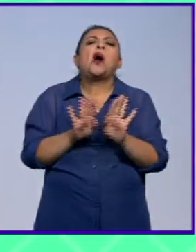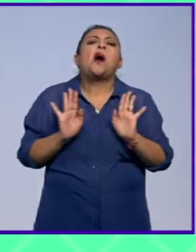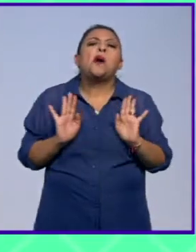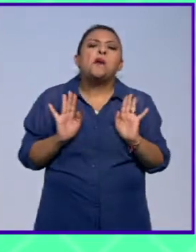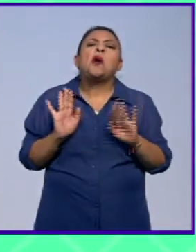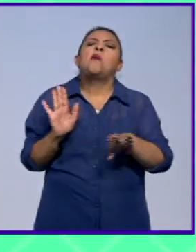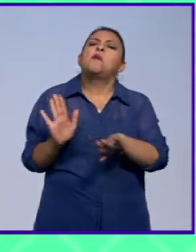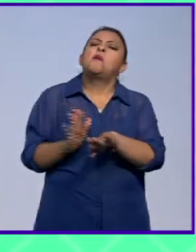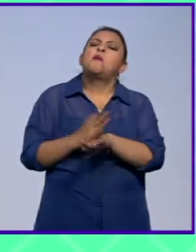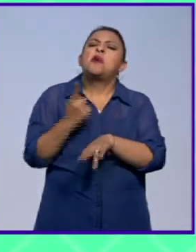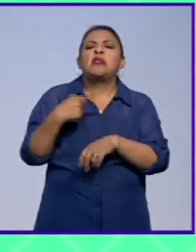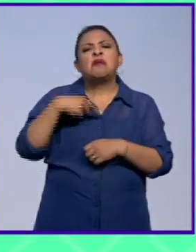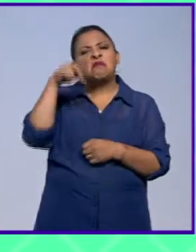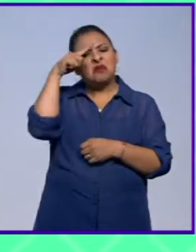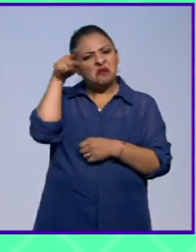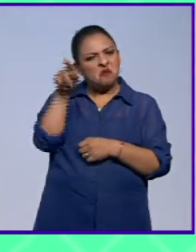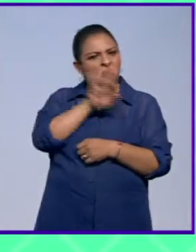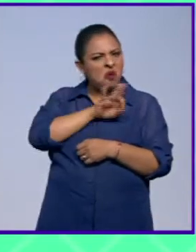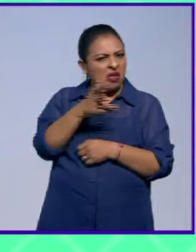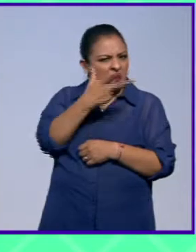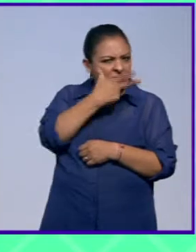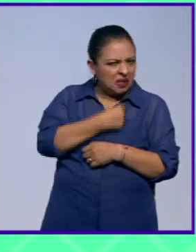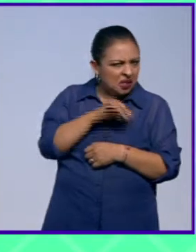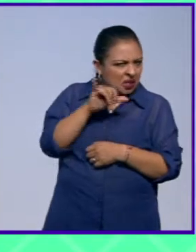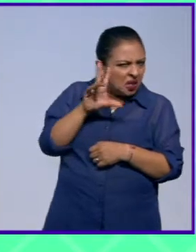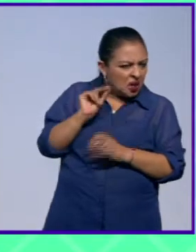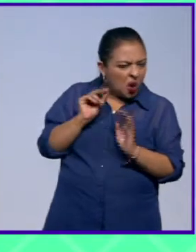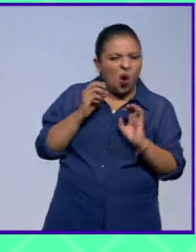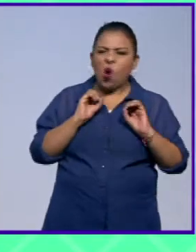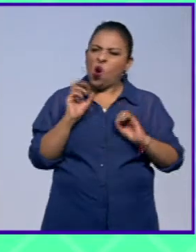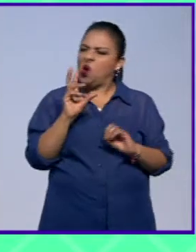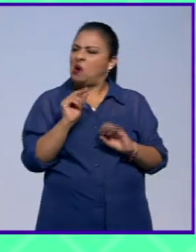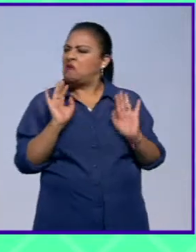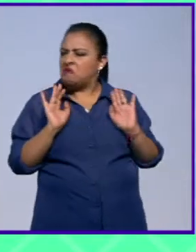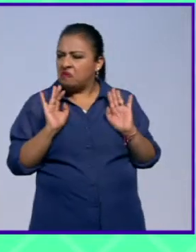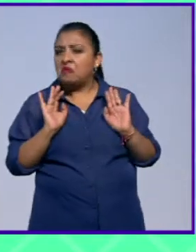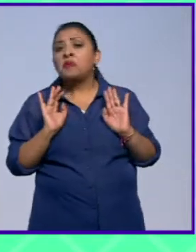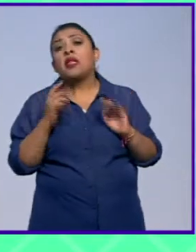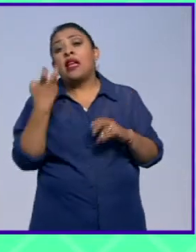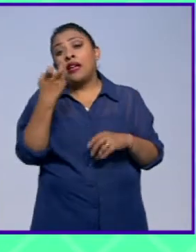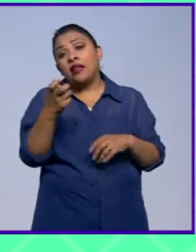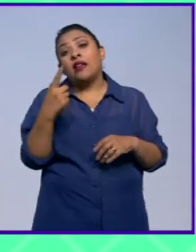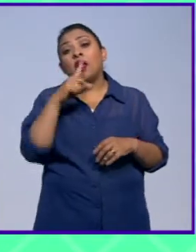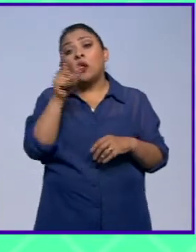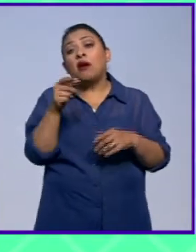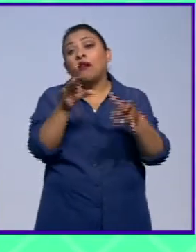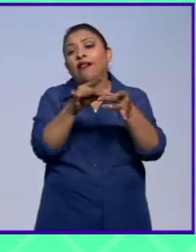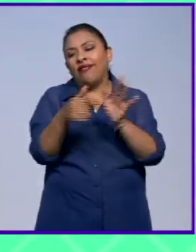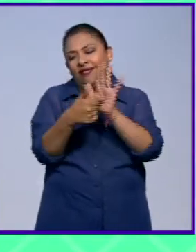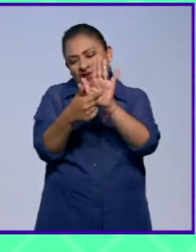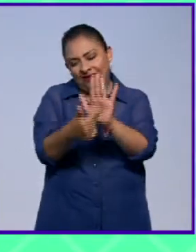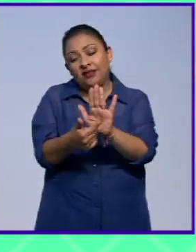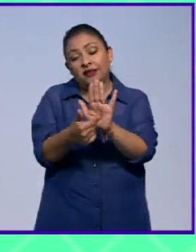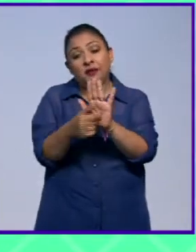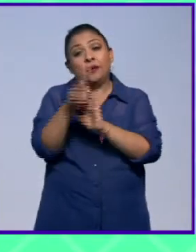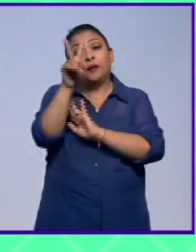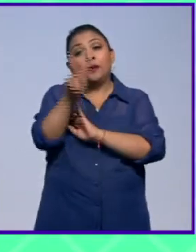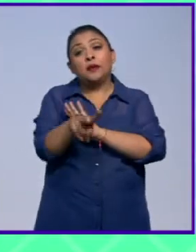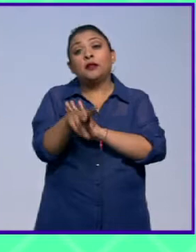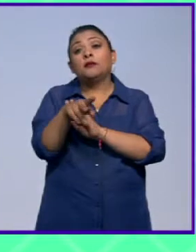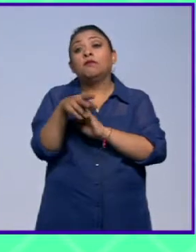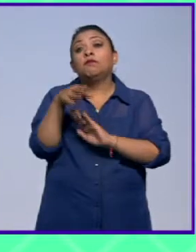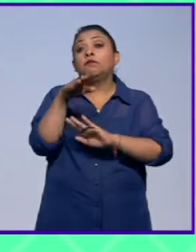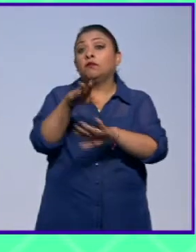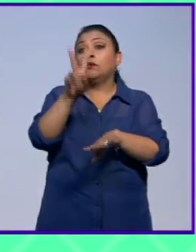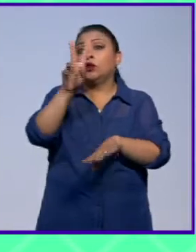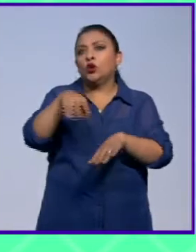¿O por qué consideran que podría serlo o podría no serlo? A partir de esto que les vamos a comentar que es un asunto que